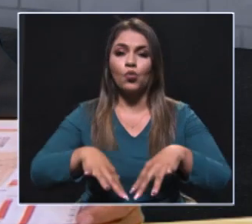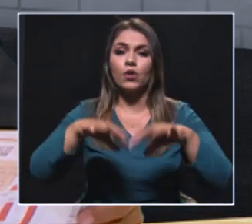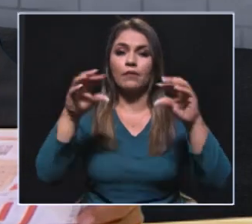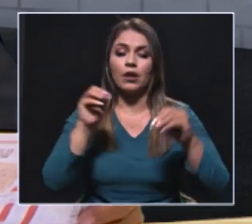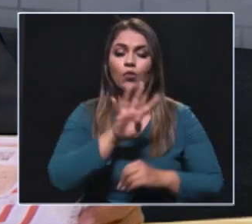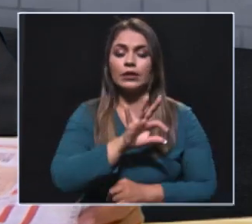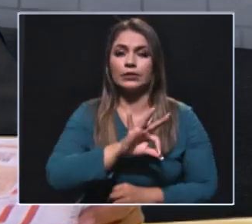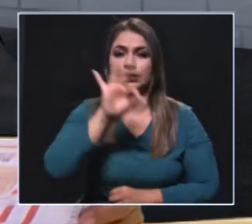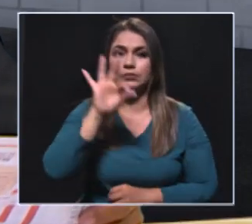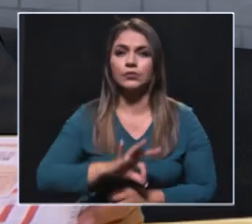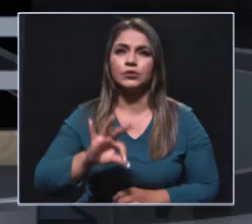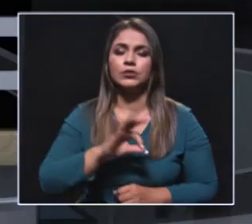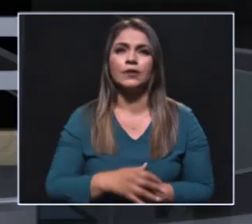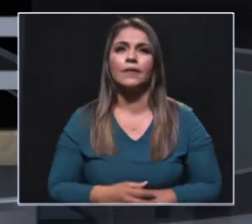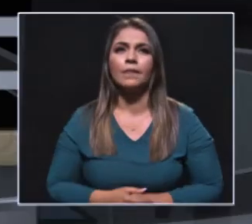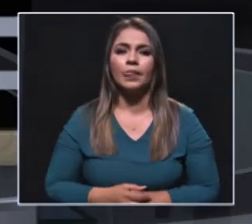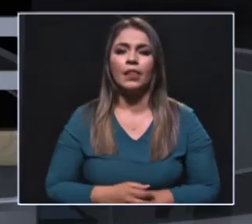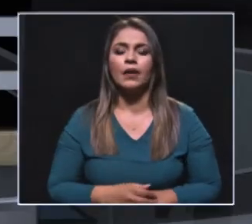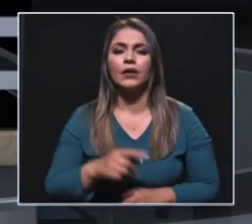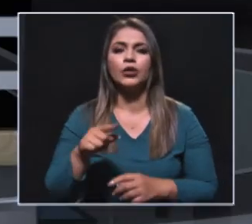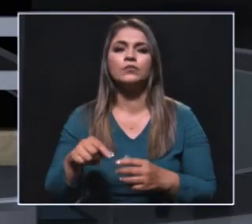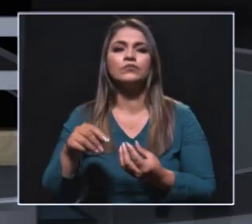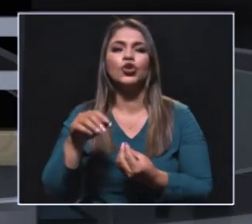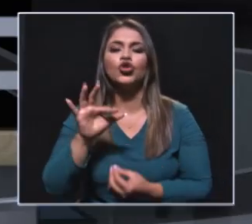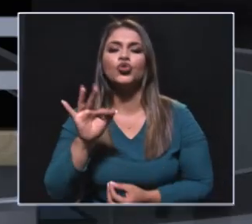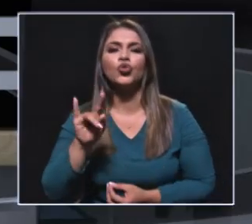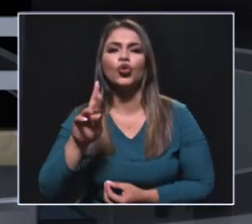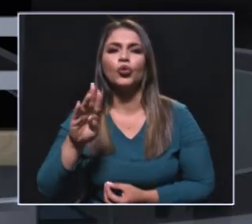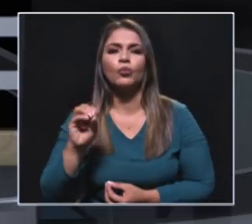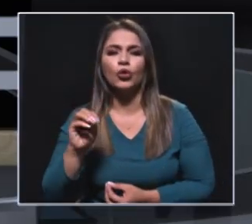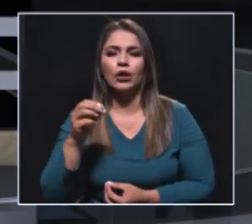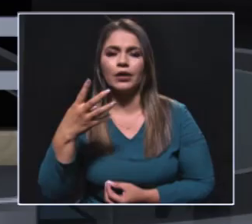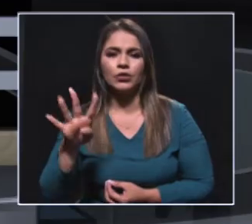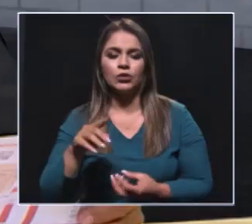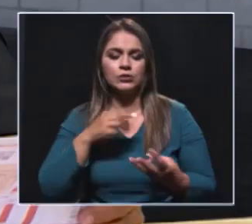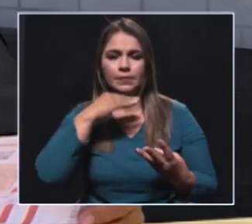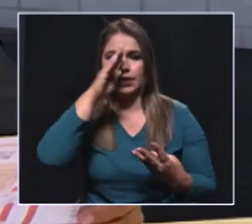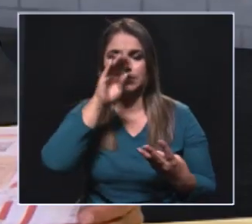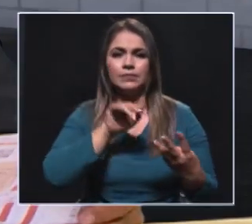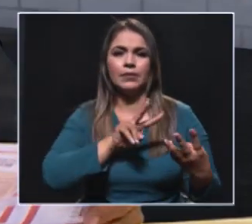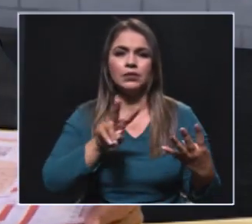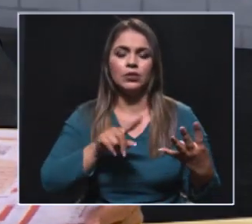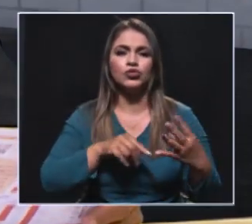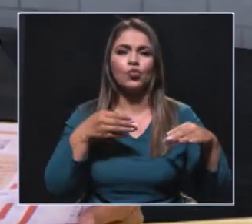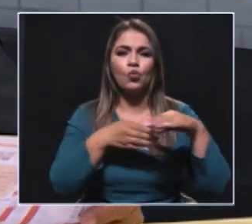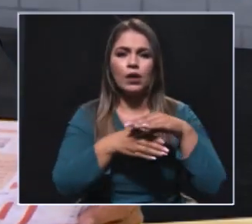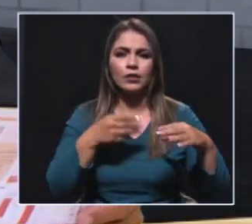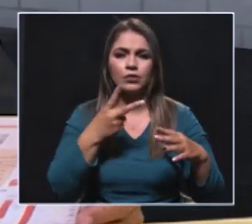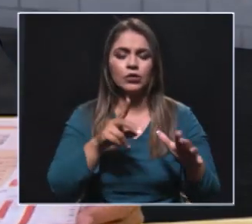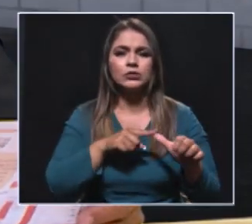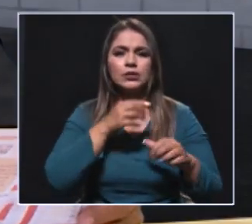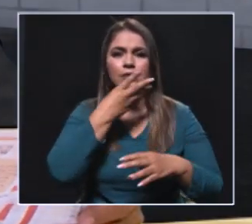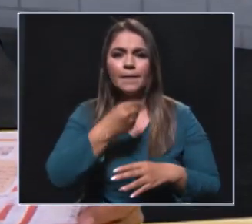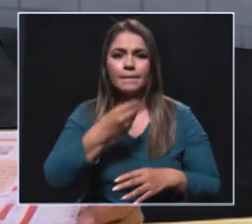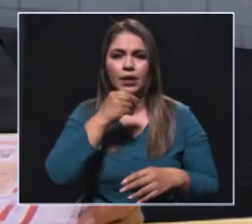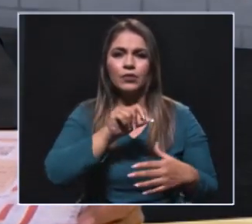Urabá. si le sumamos Turbo con el 14%, lo que es Medellín con el 22%, Guarne con el 12%, San Pedro de los